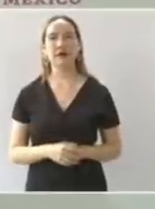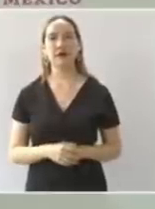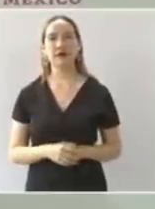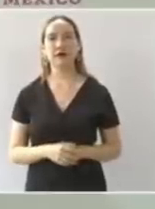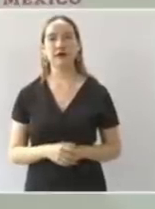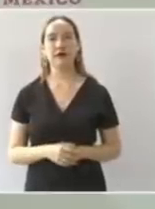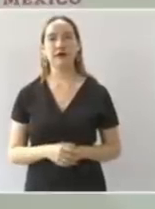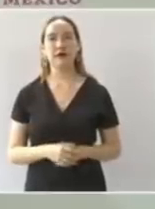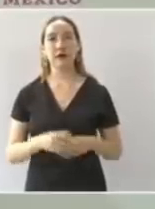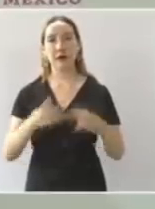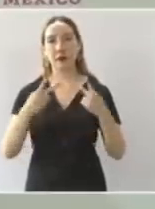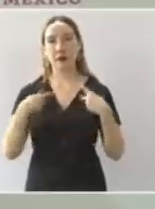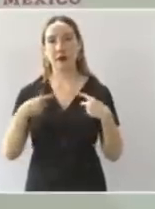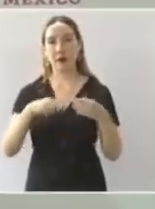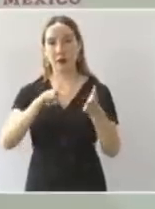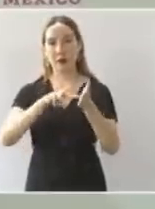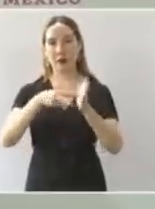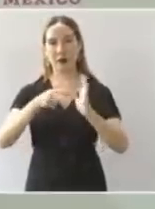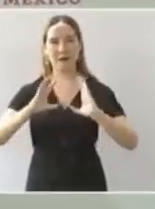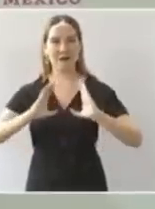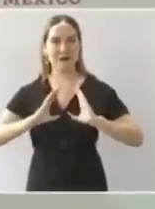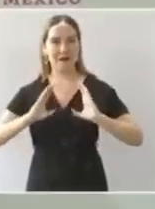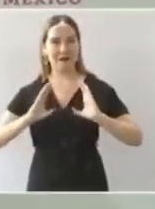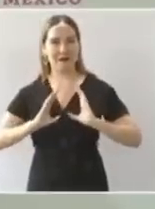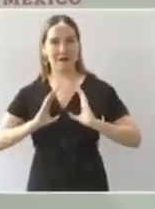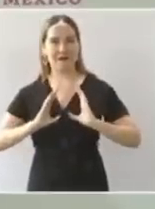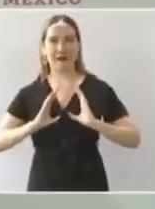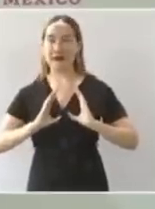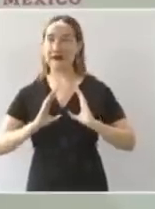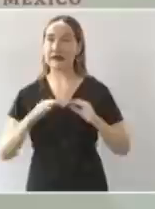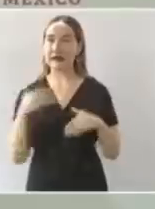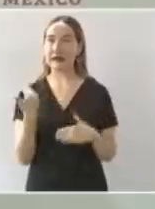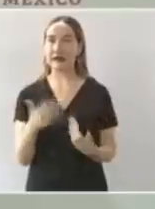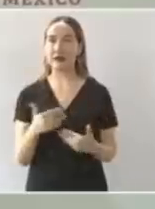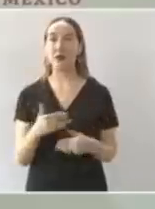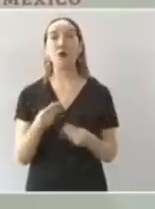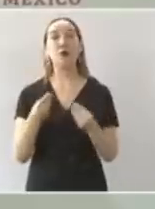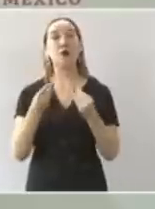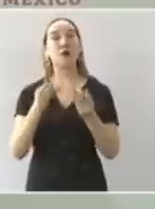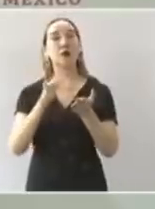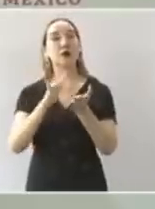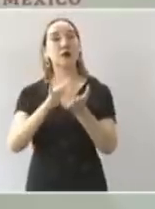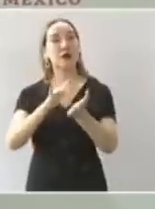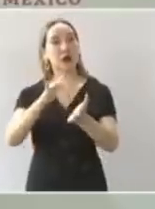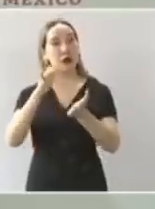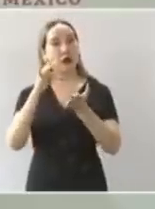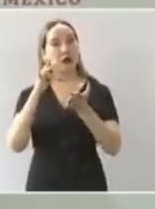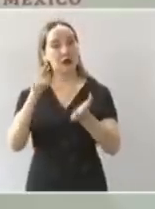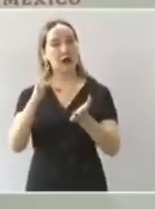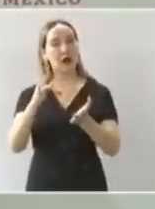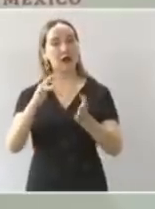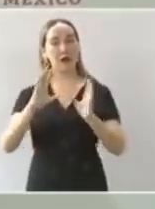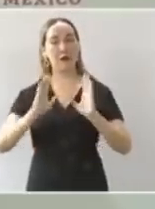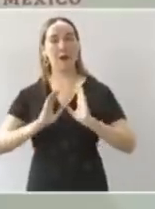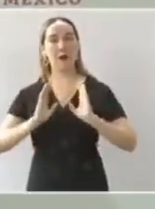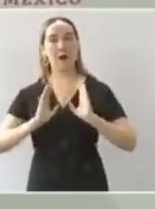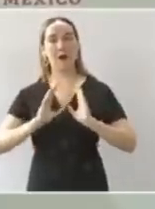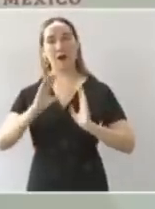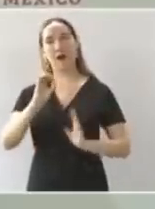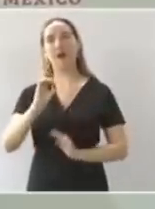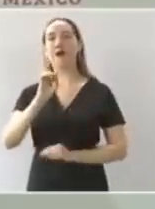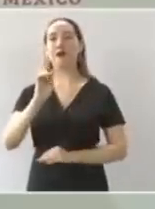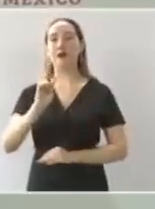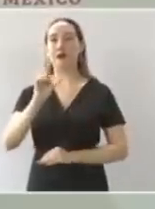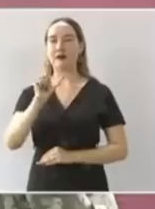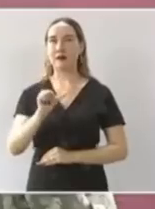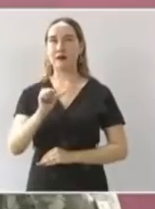ingenieros militares por eso muchas gracias al general loza que nos acompaña aquí de ingenieros militares